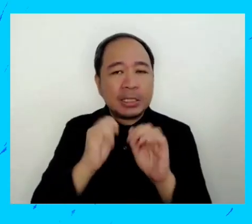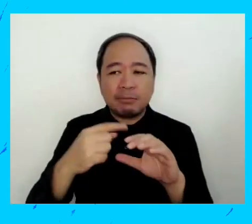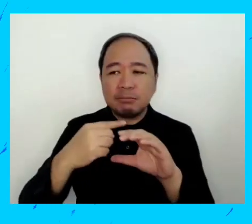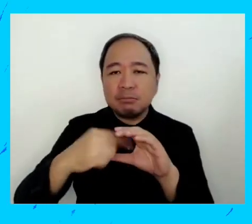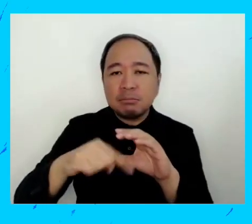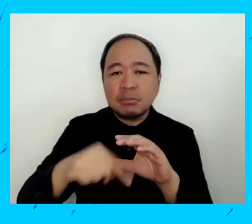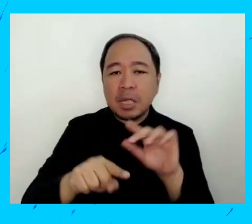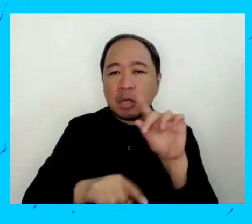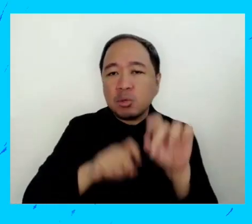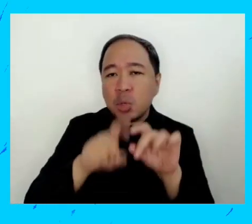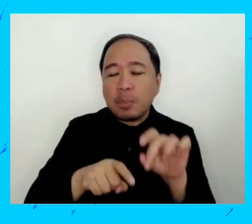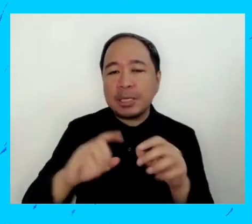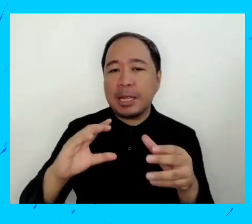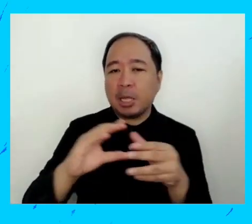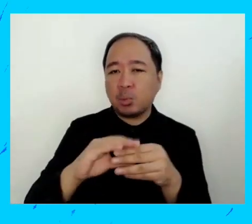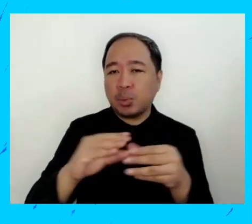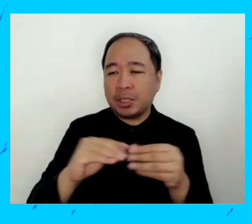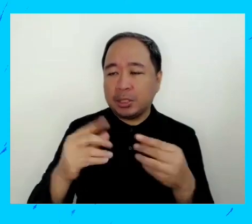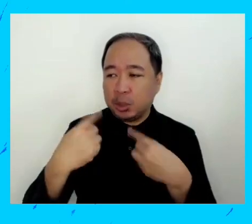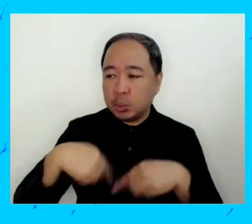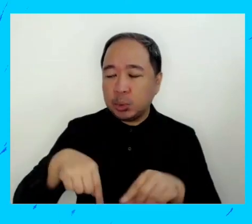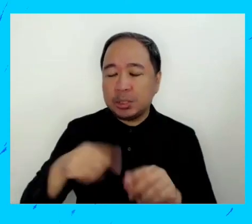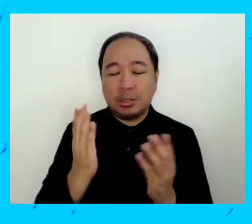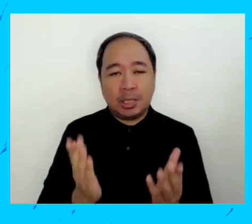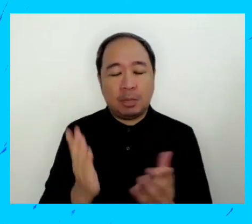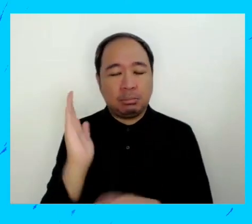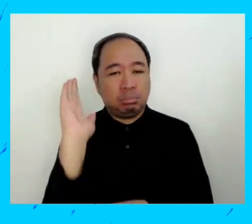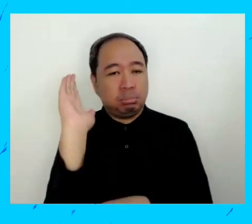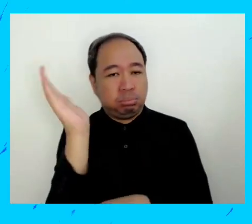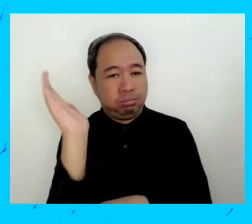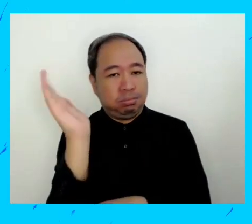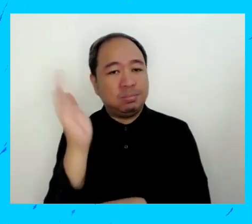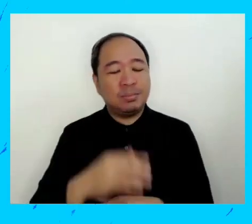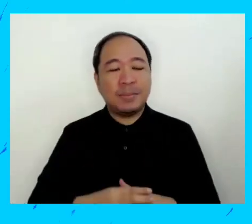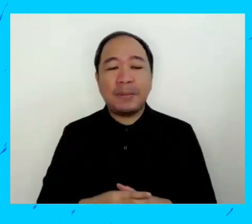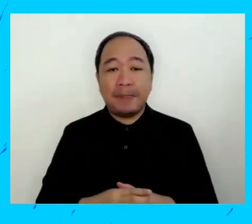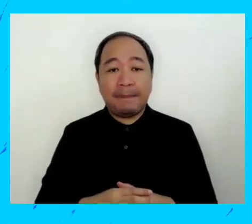vamos a seguir con los comentarios